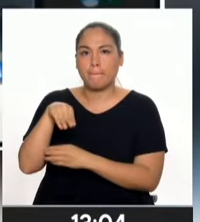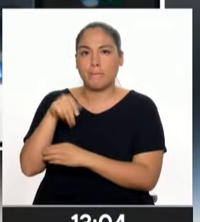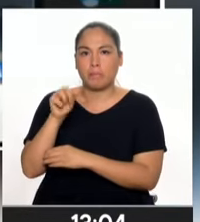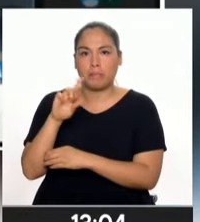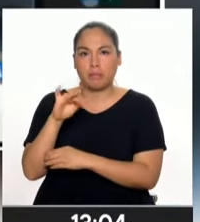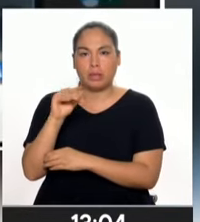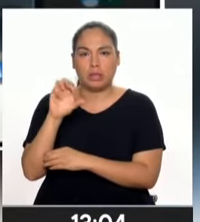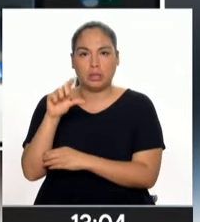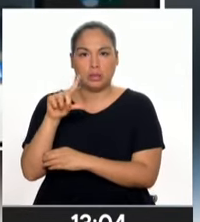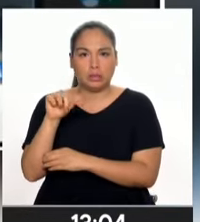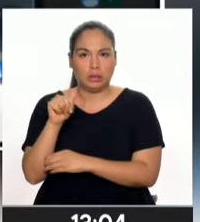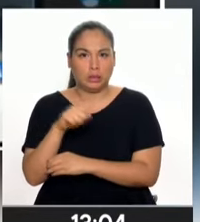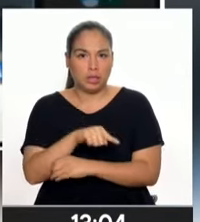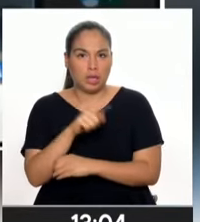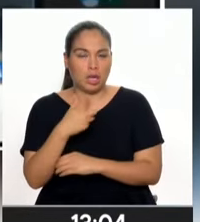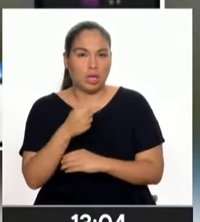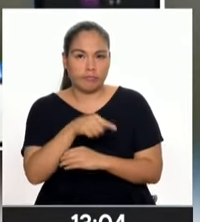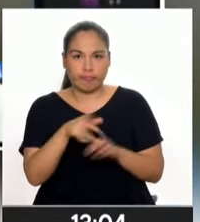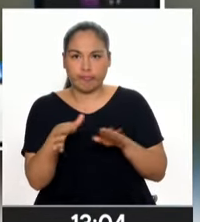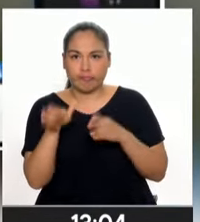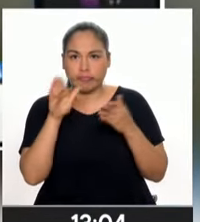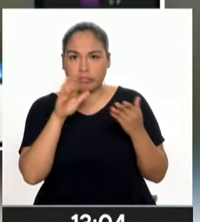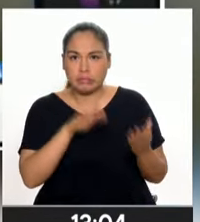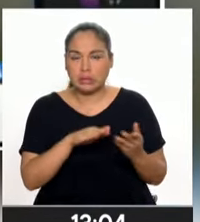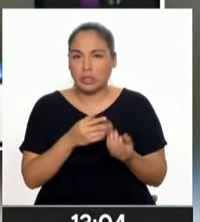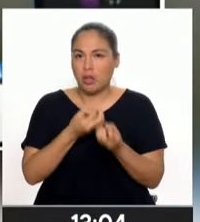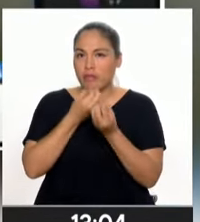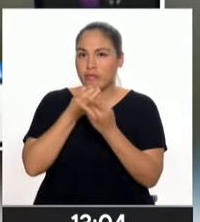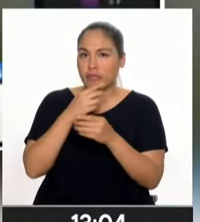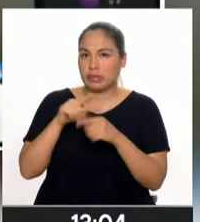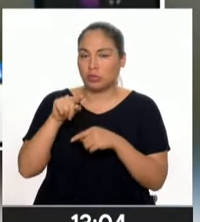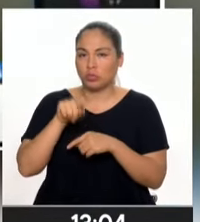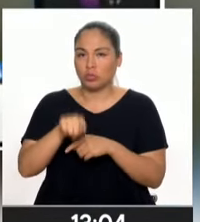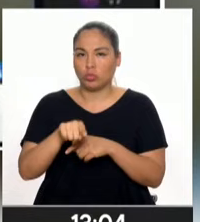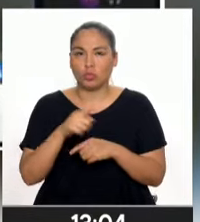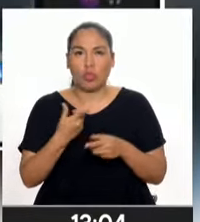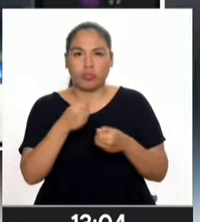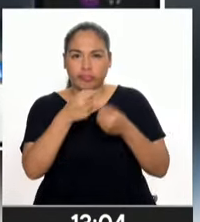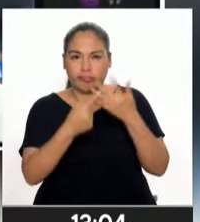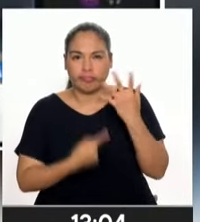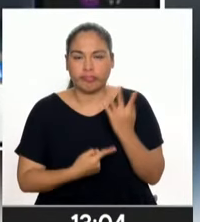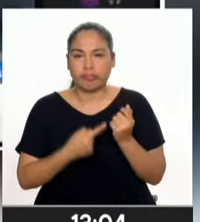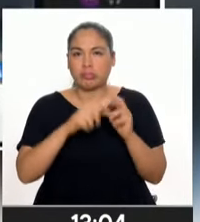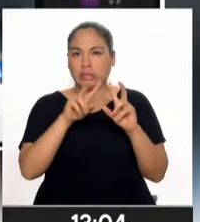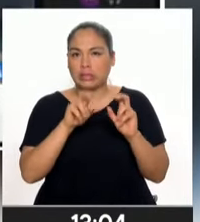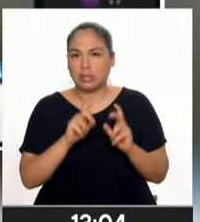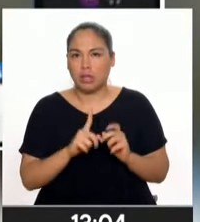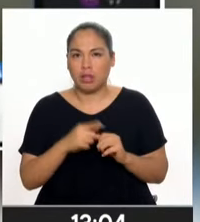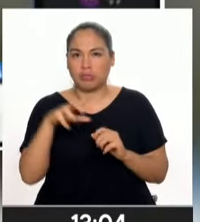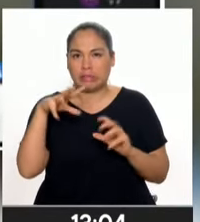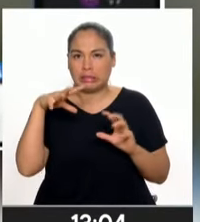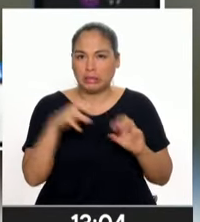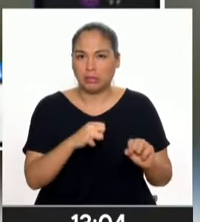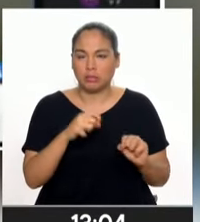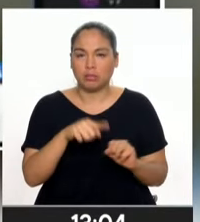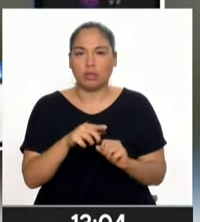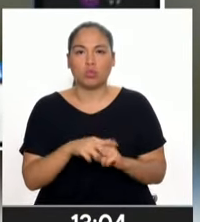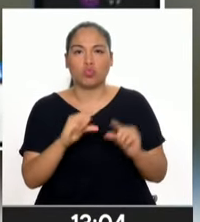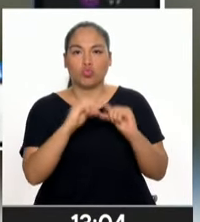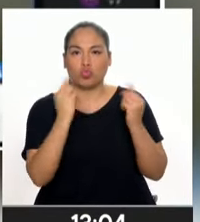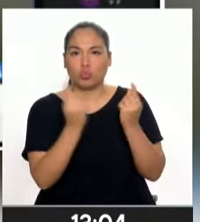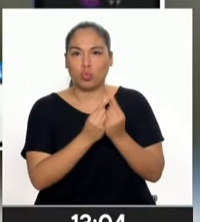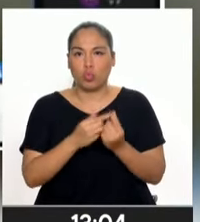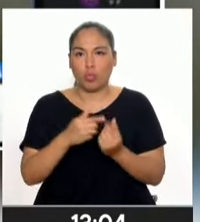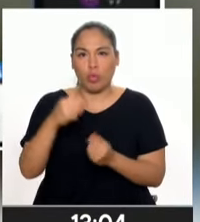Como recordamos, la víctima falleció tras revelar los crímenes y planes que tenía este grupo paramilitar. El Poder Judicial también